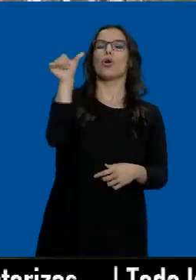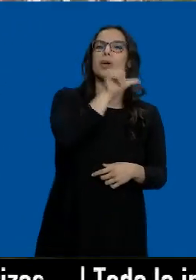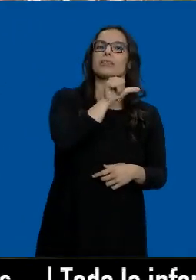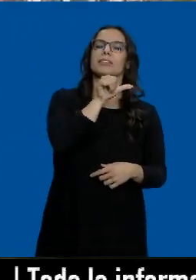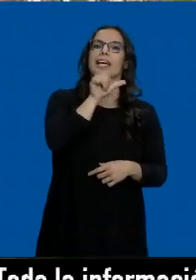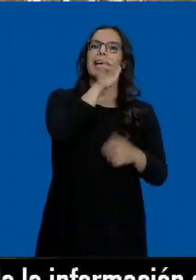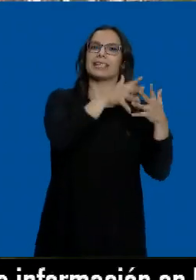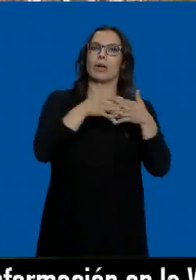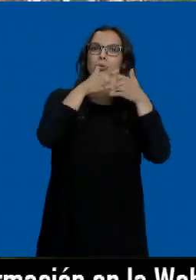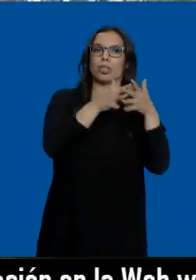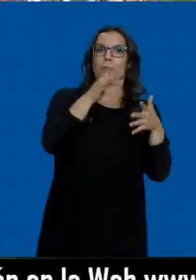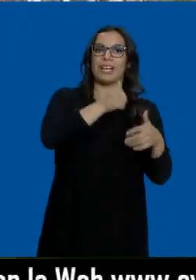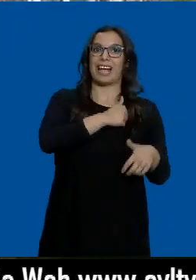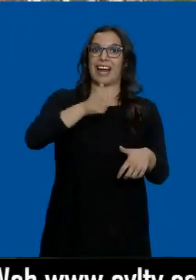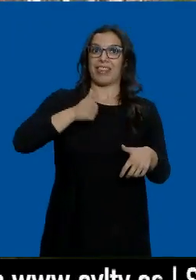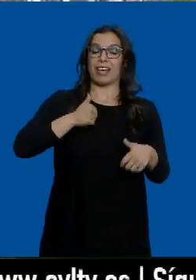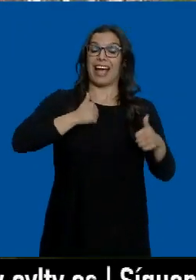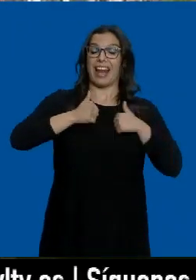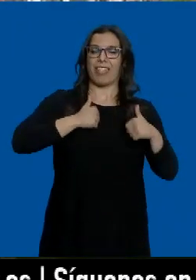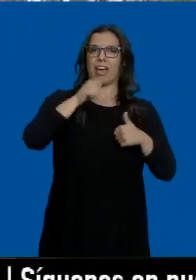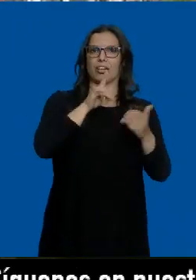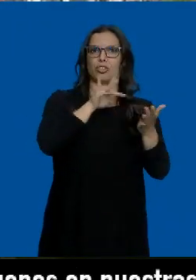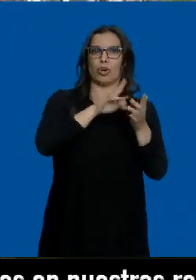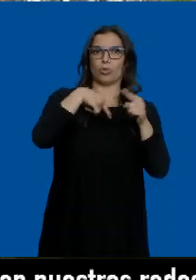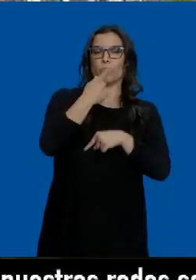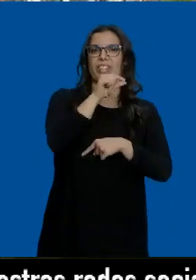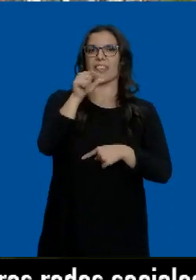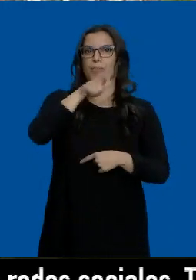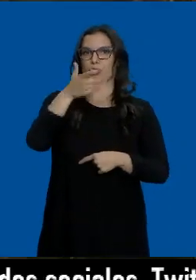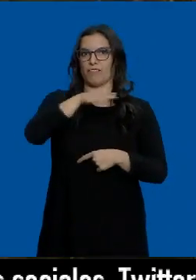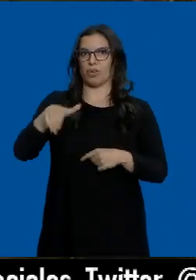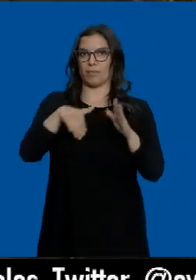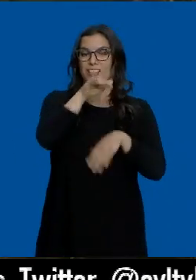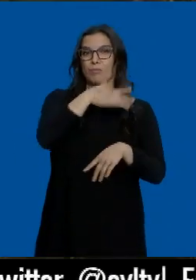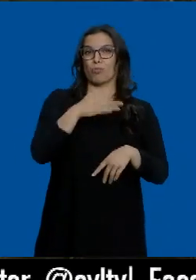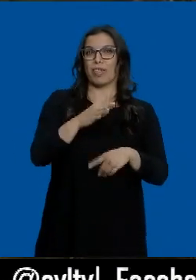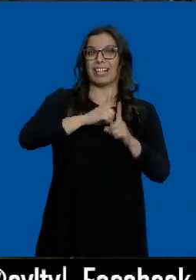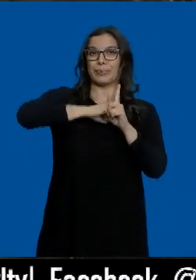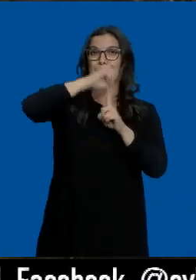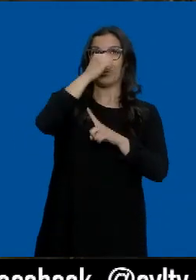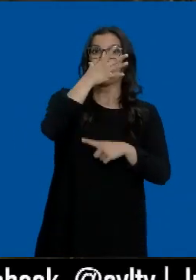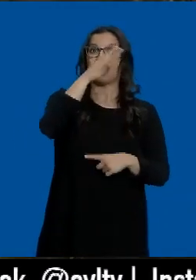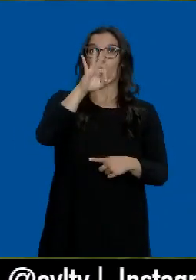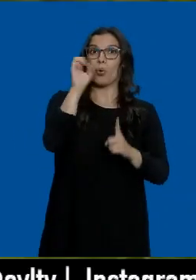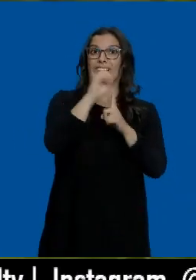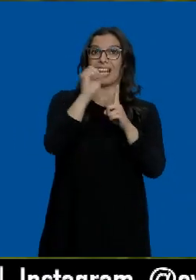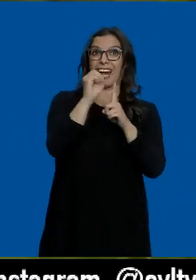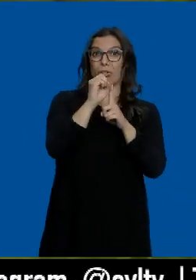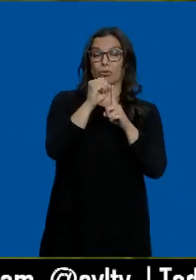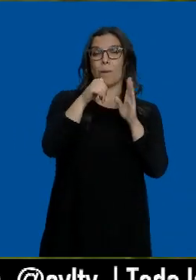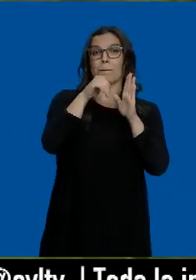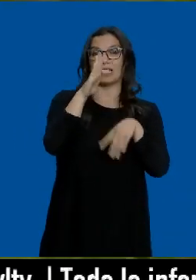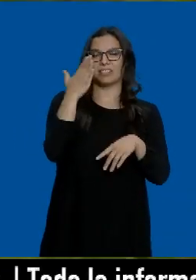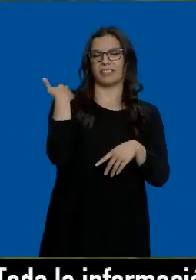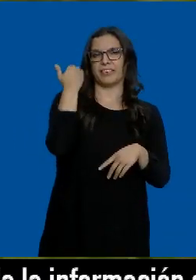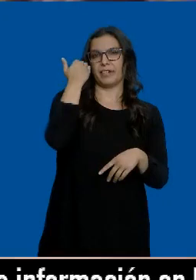Canadá, donde ya ha dejado más de 100 muertos. Se espera que las temperaturas alcancen allí los 50 grados este fin de semana.